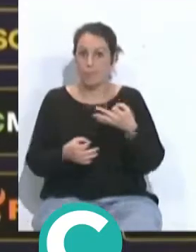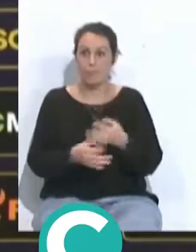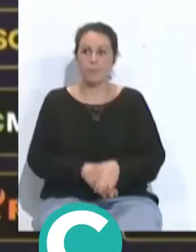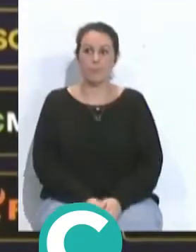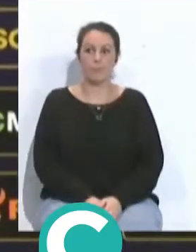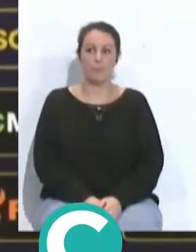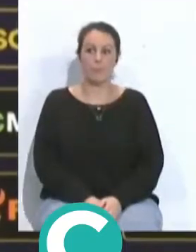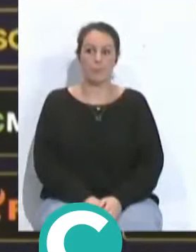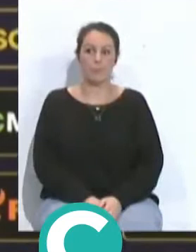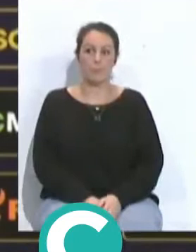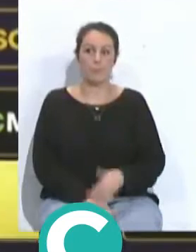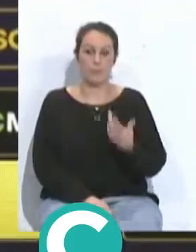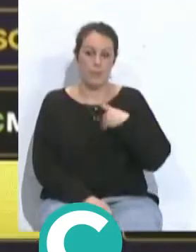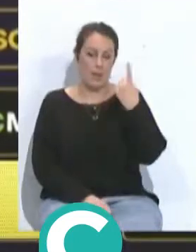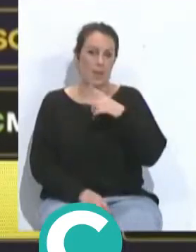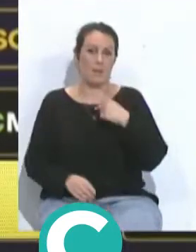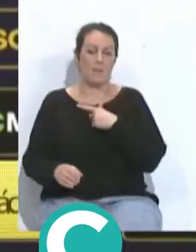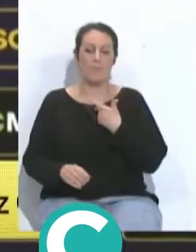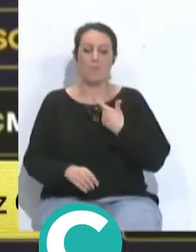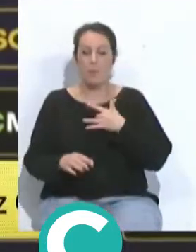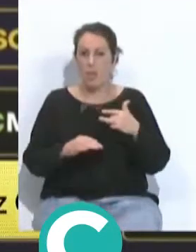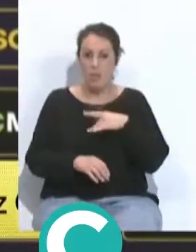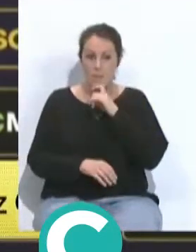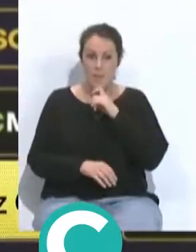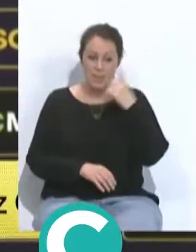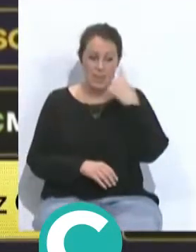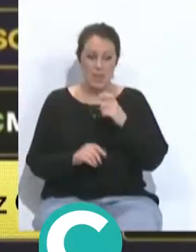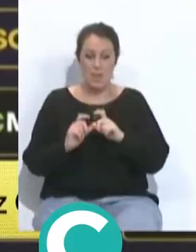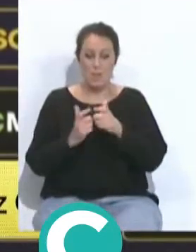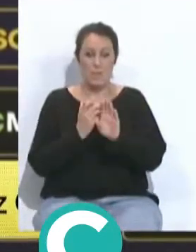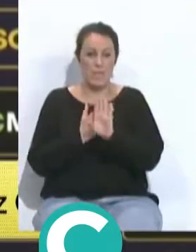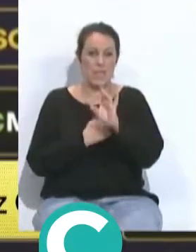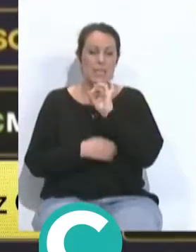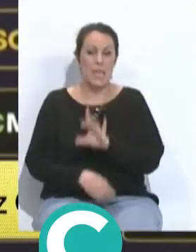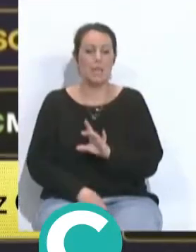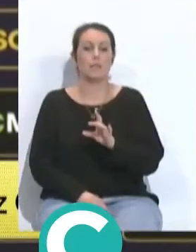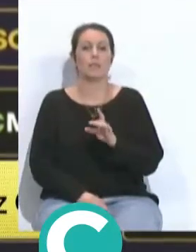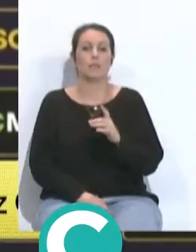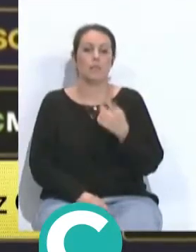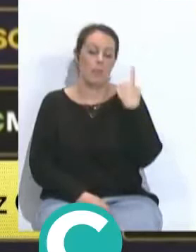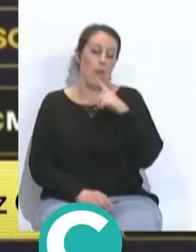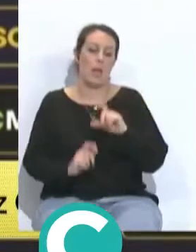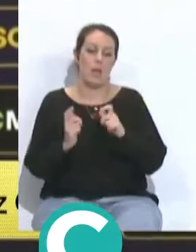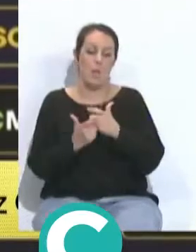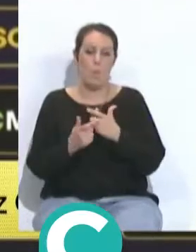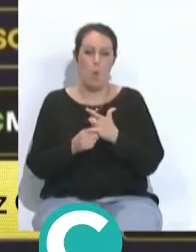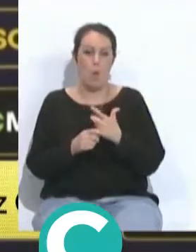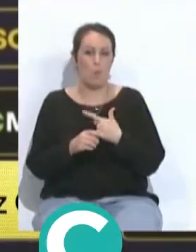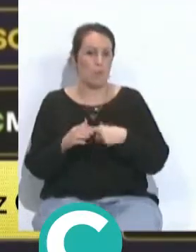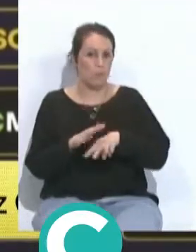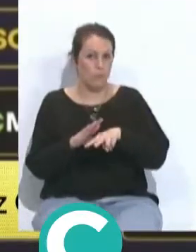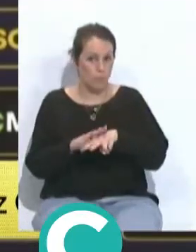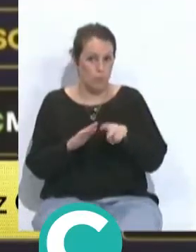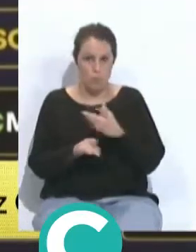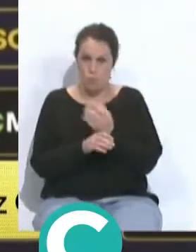sabemos de la dificultad del partido, sabemos del equipo que viene enfrente, un equipo que juega muy bien al fútbol, que tiene muchas